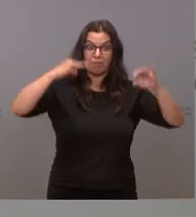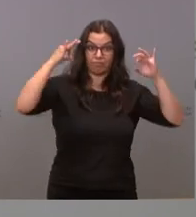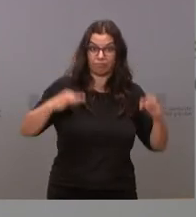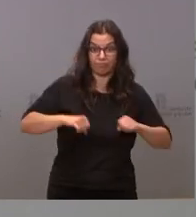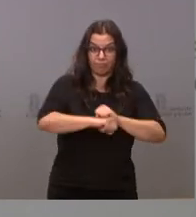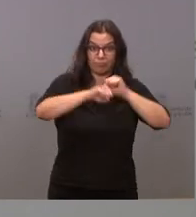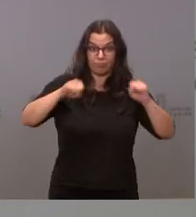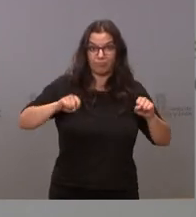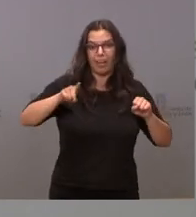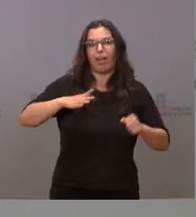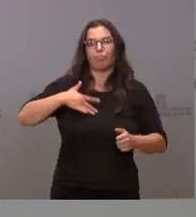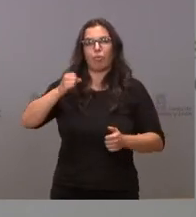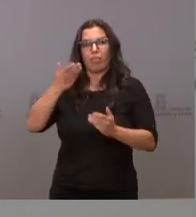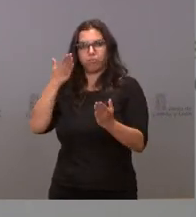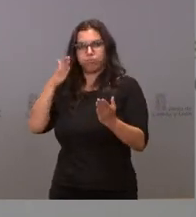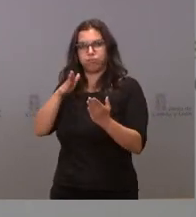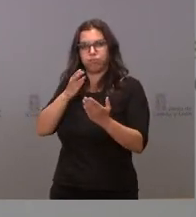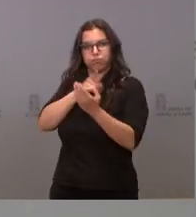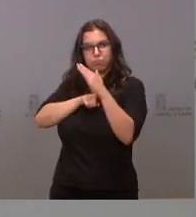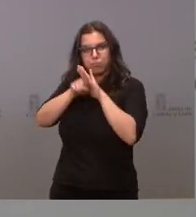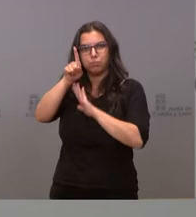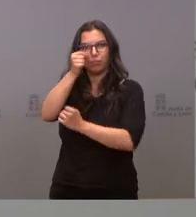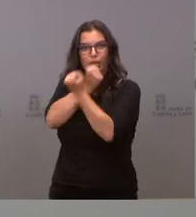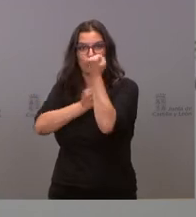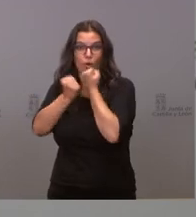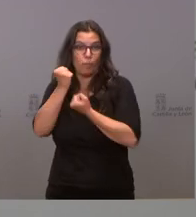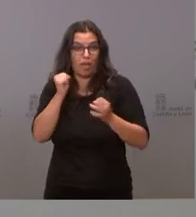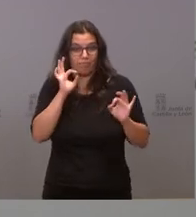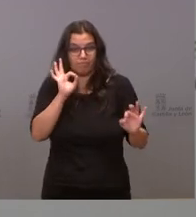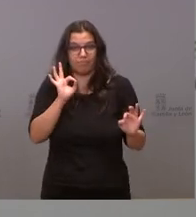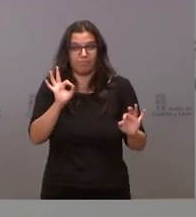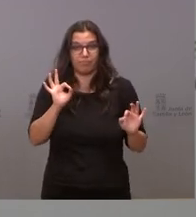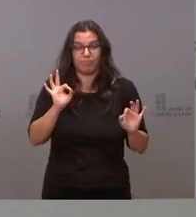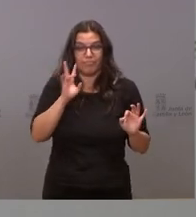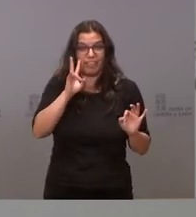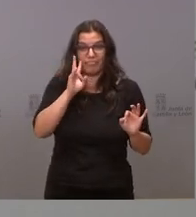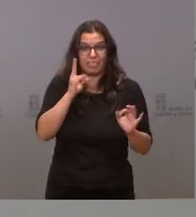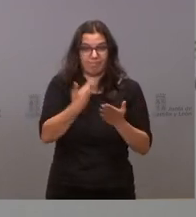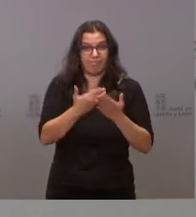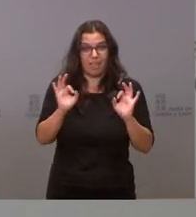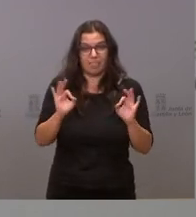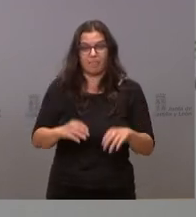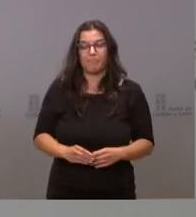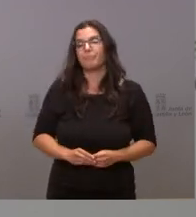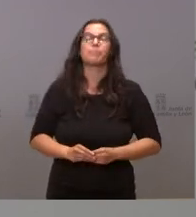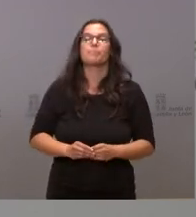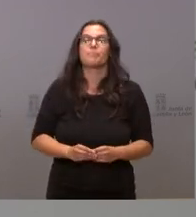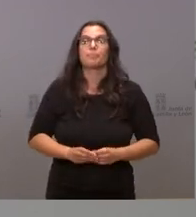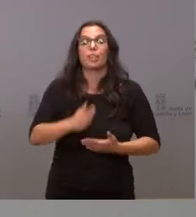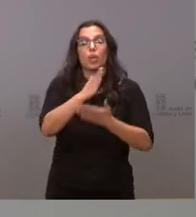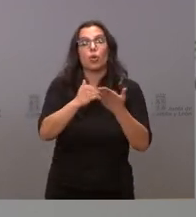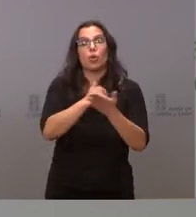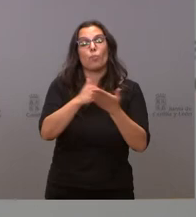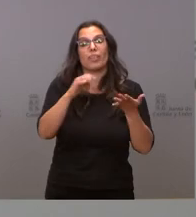recuperación de nuestra economía y así lo estamos viendo. La comunidad autónoma de